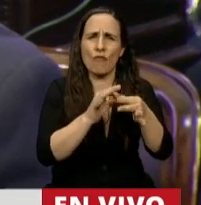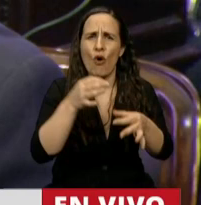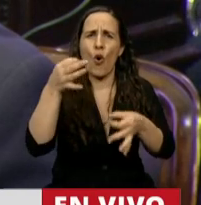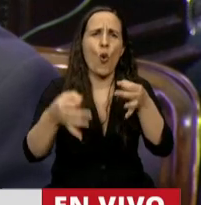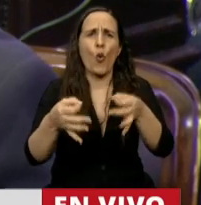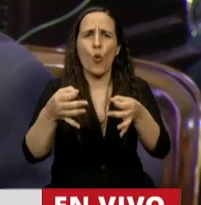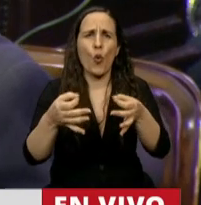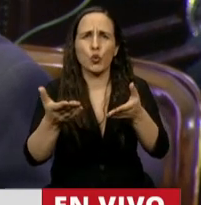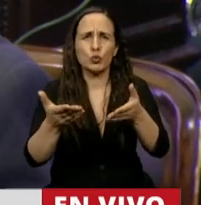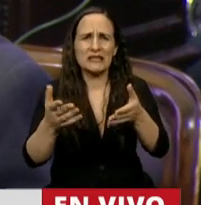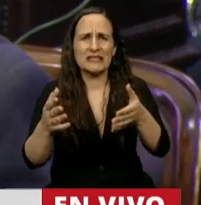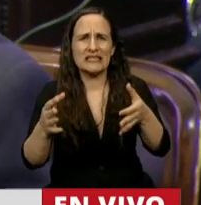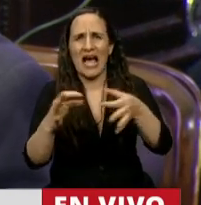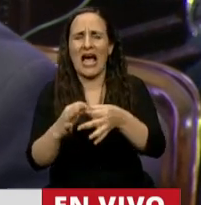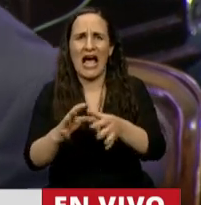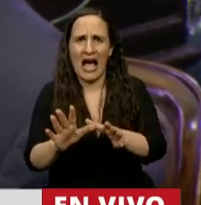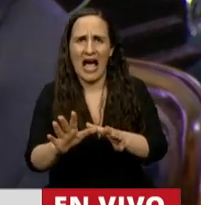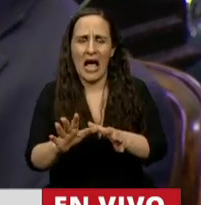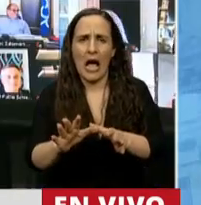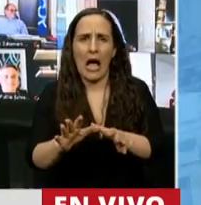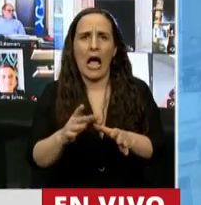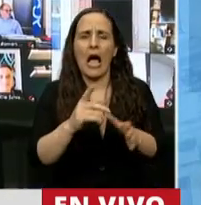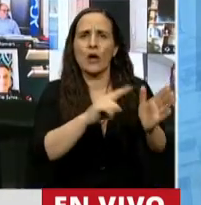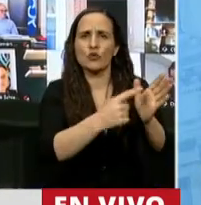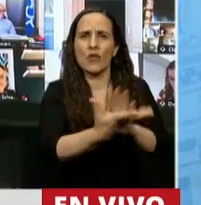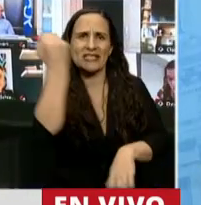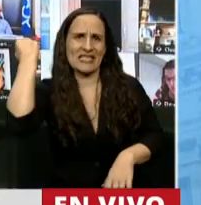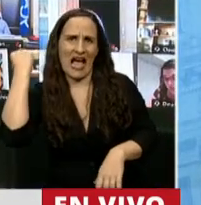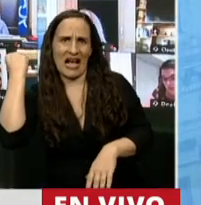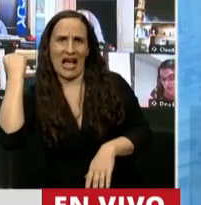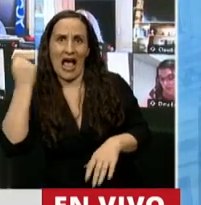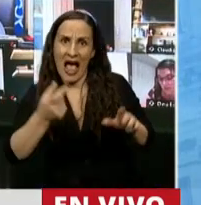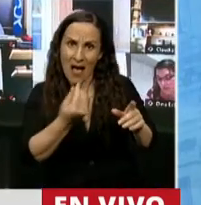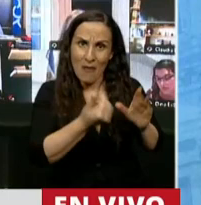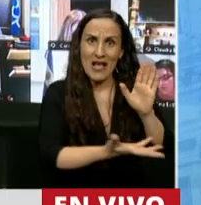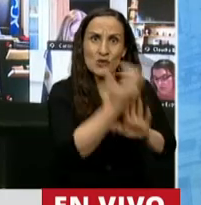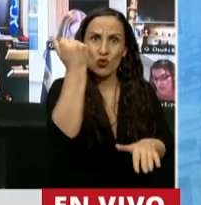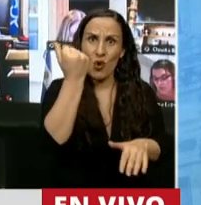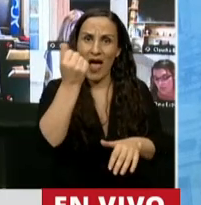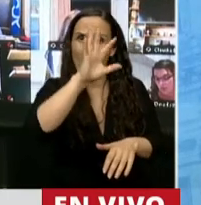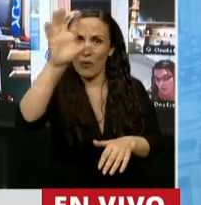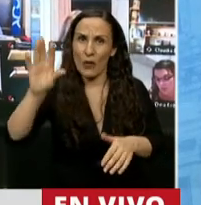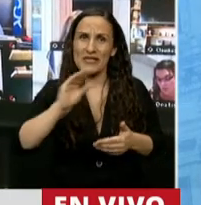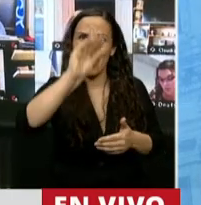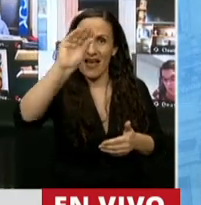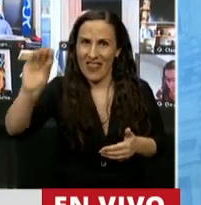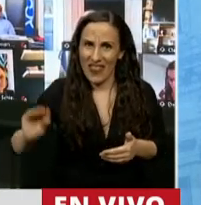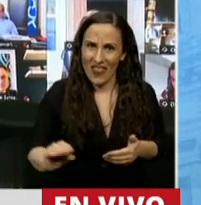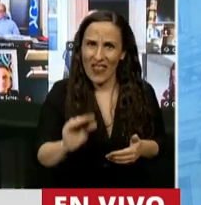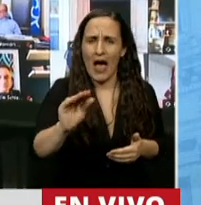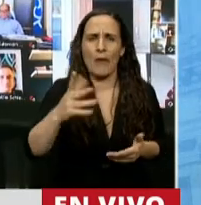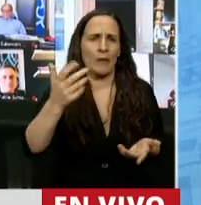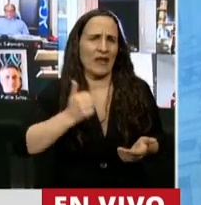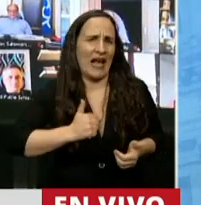le quitan a la ciudad de Buenos Aires, pero no para repartir esos dineros entre el resto de la provincia. Ni